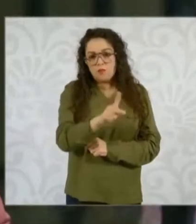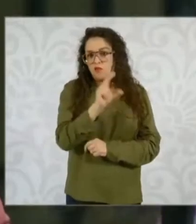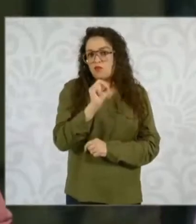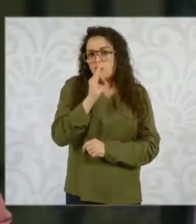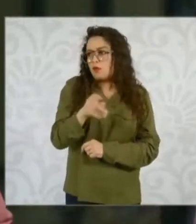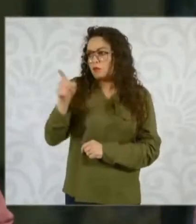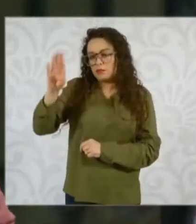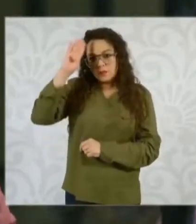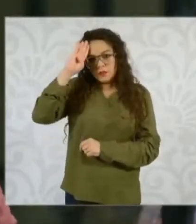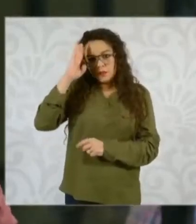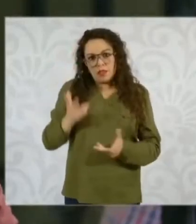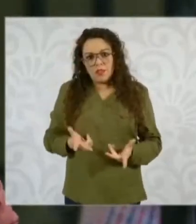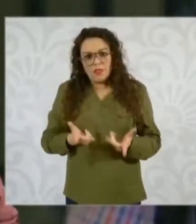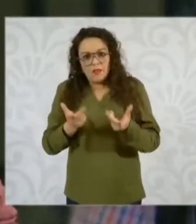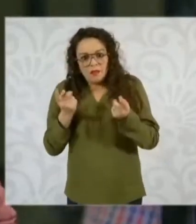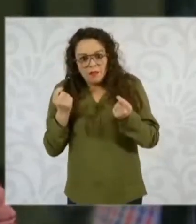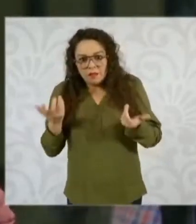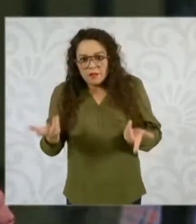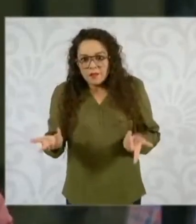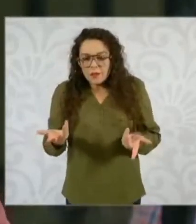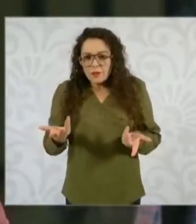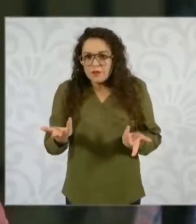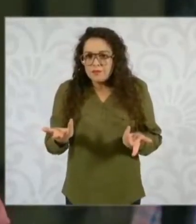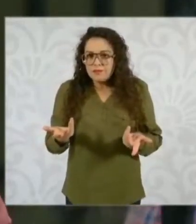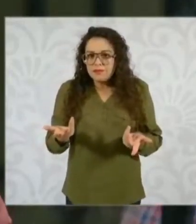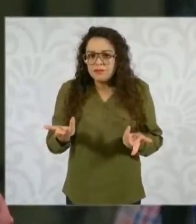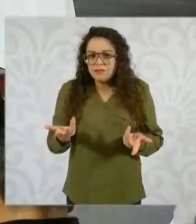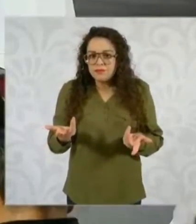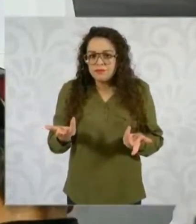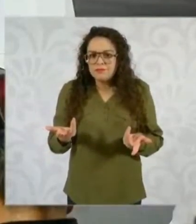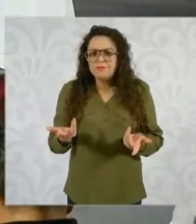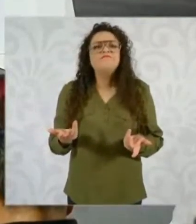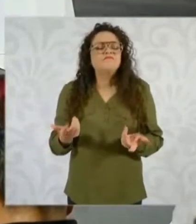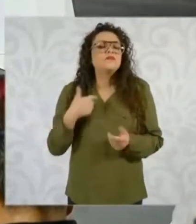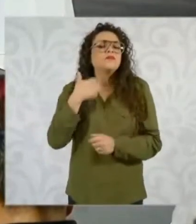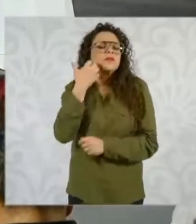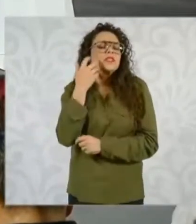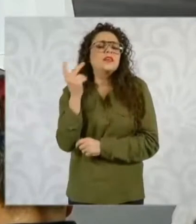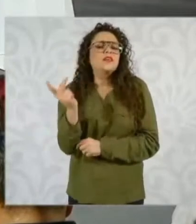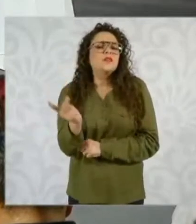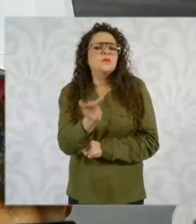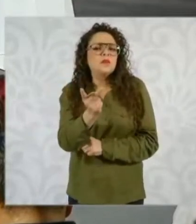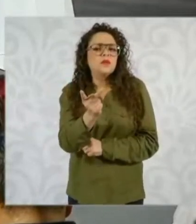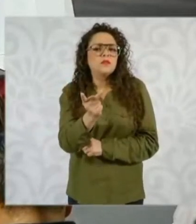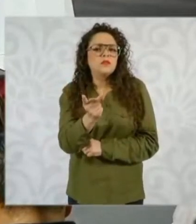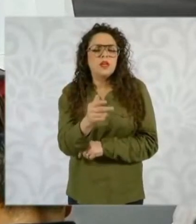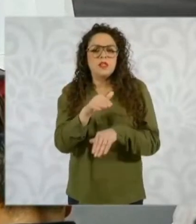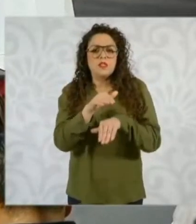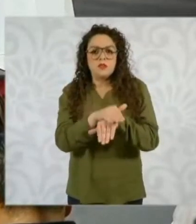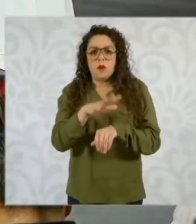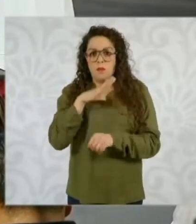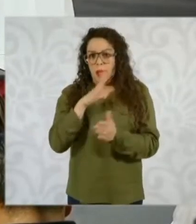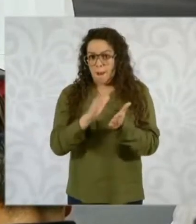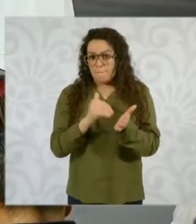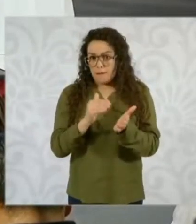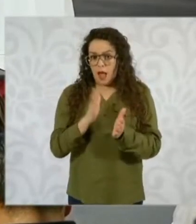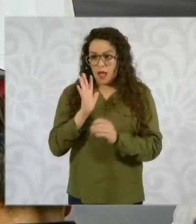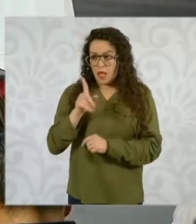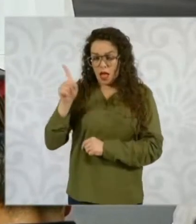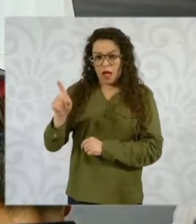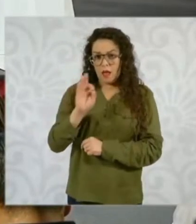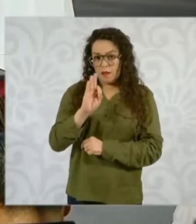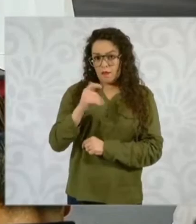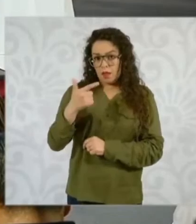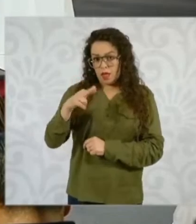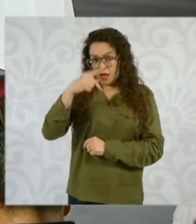primero a don Pablo Gómez qué avance hay sobre su orden de aprehensión con la Fiscalía General de la